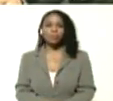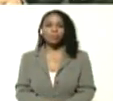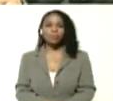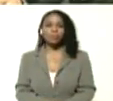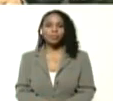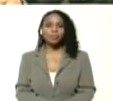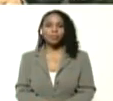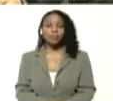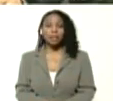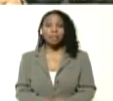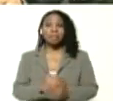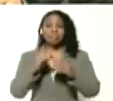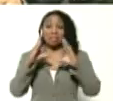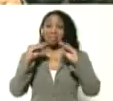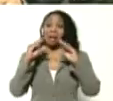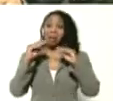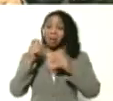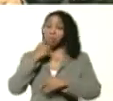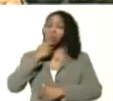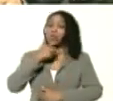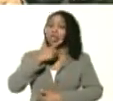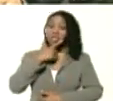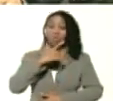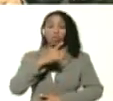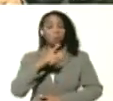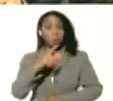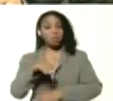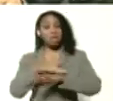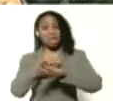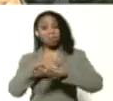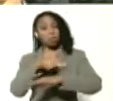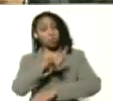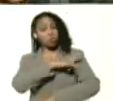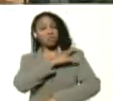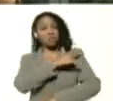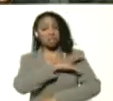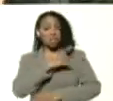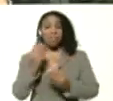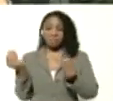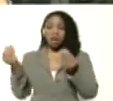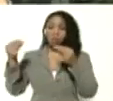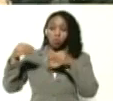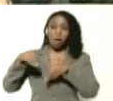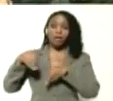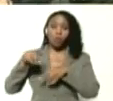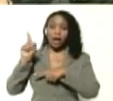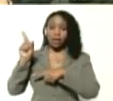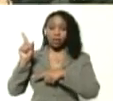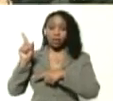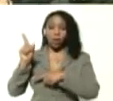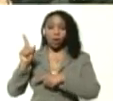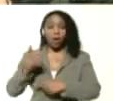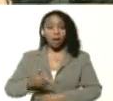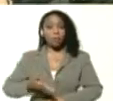Estás hablando bonito, César Trump, de acuerdo, es una infiltración,